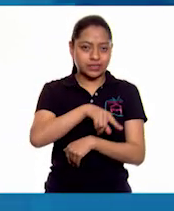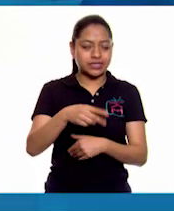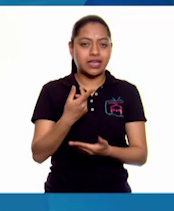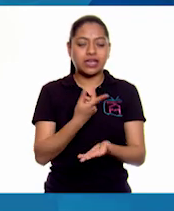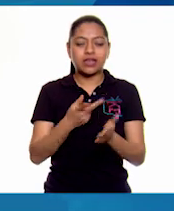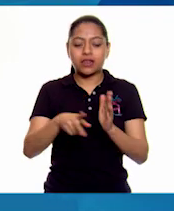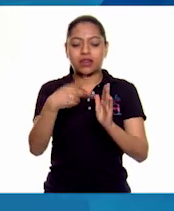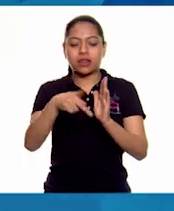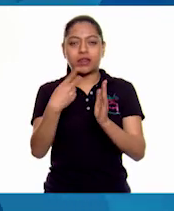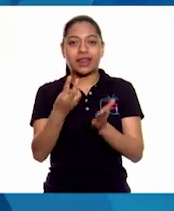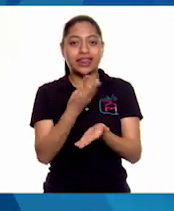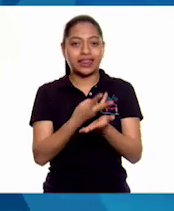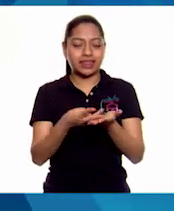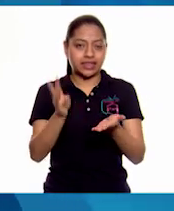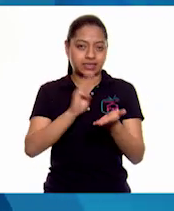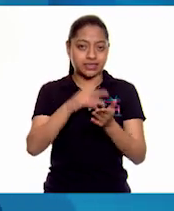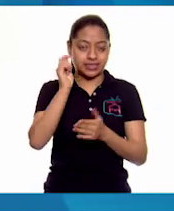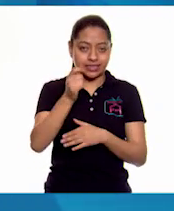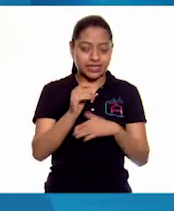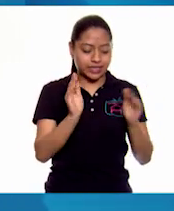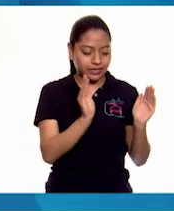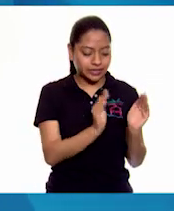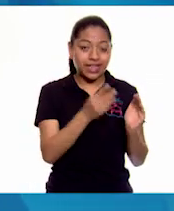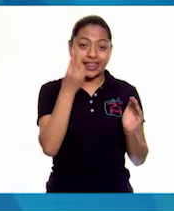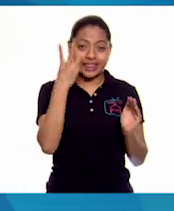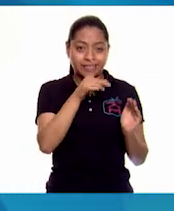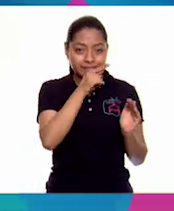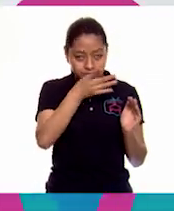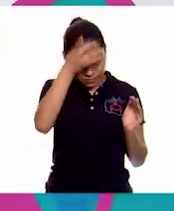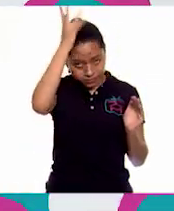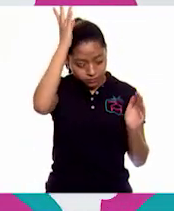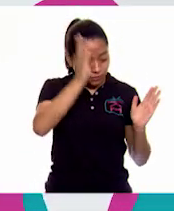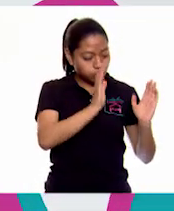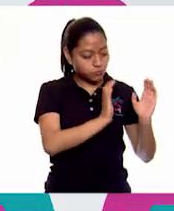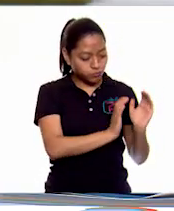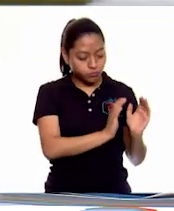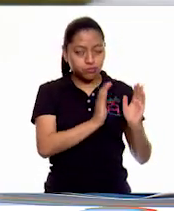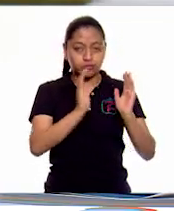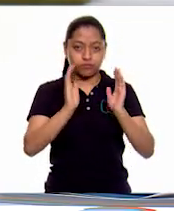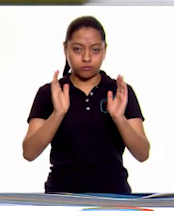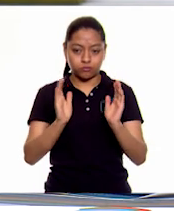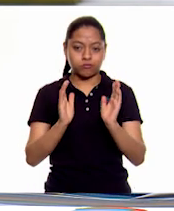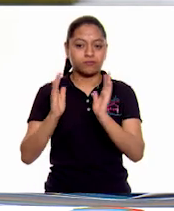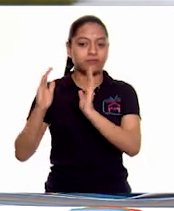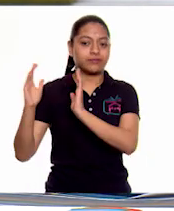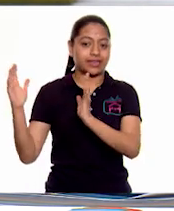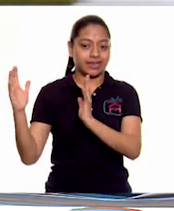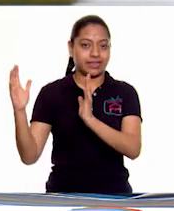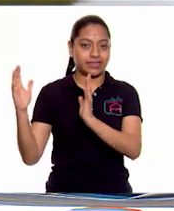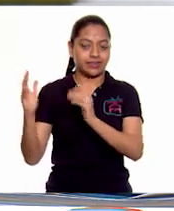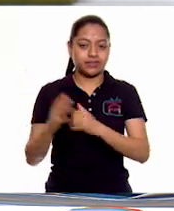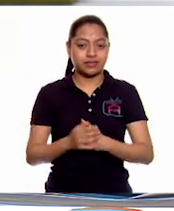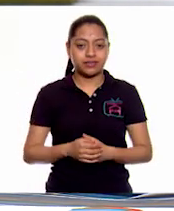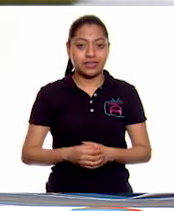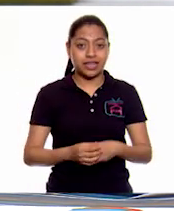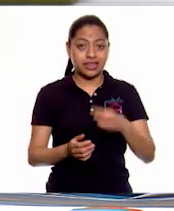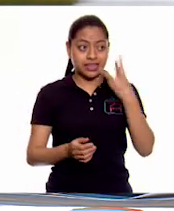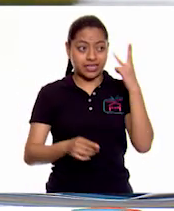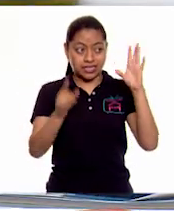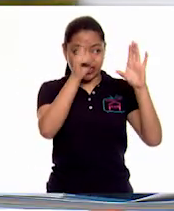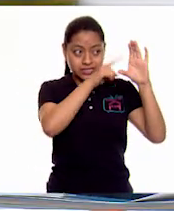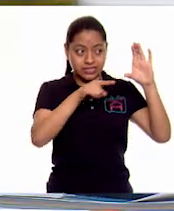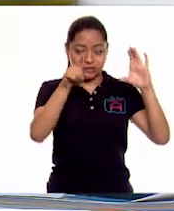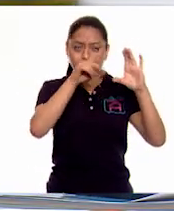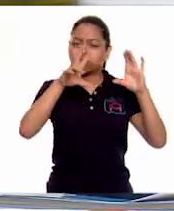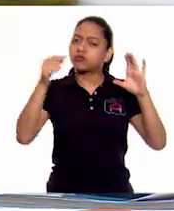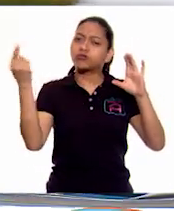porque queremos hacer tres gallitos. Sí, pero no vamos a usar tres círculos, porque solo necesitamos un medio, multiplicado